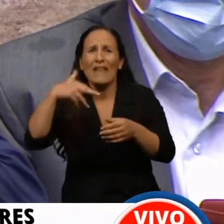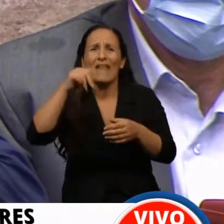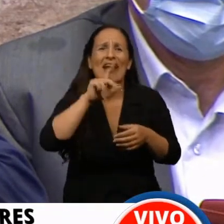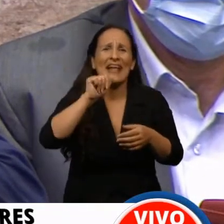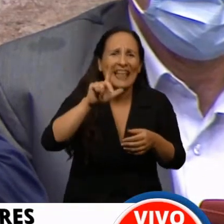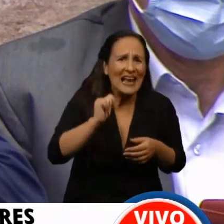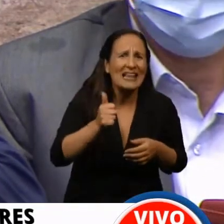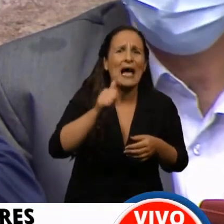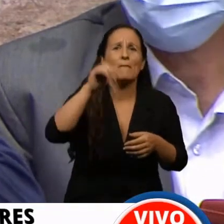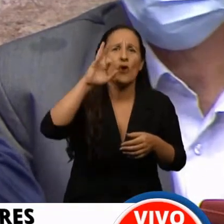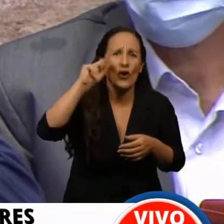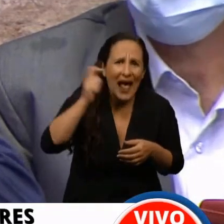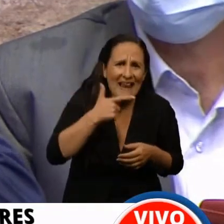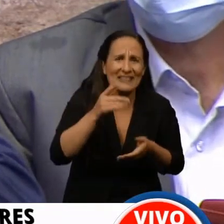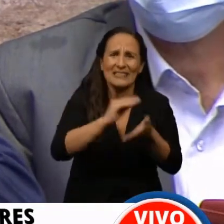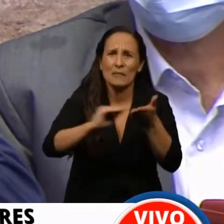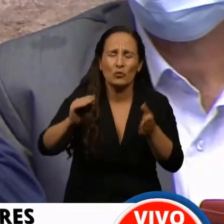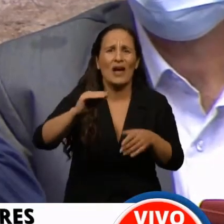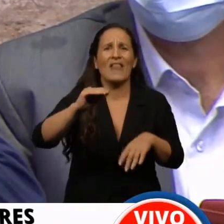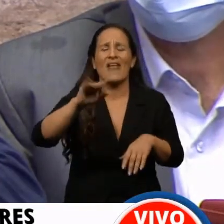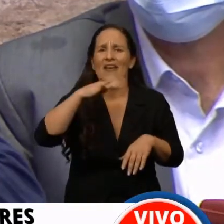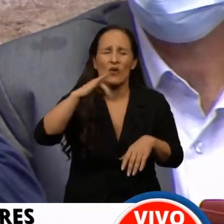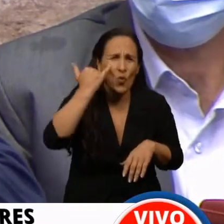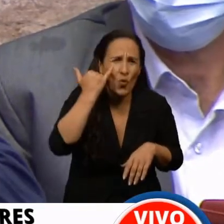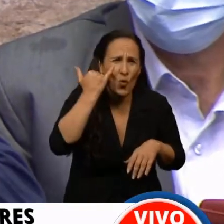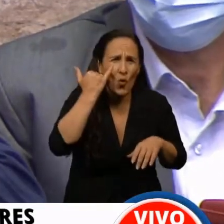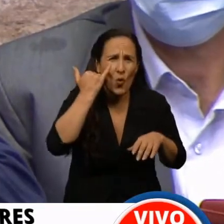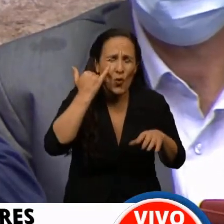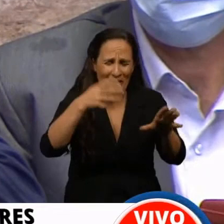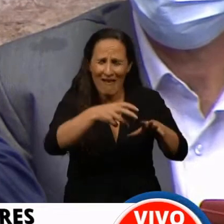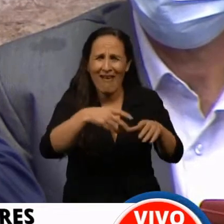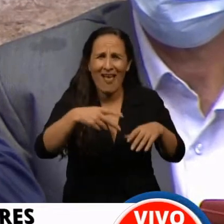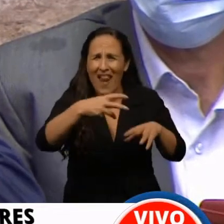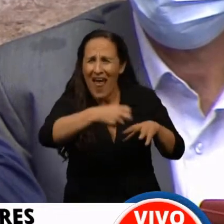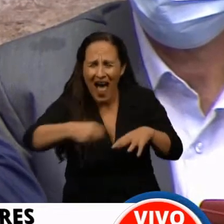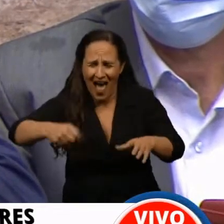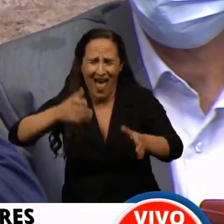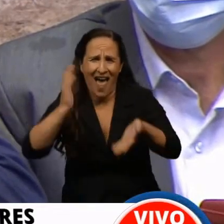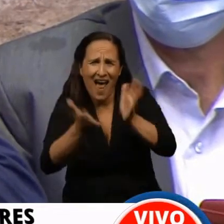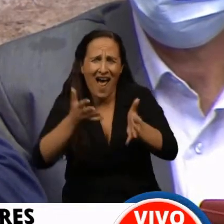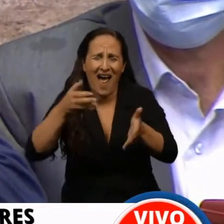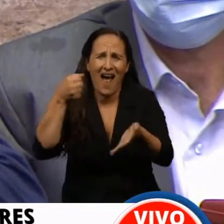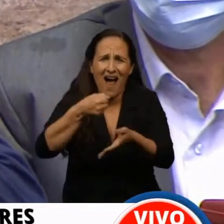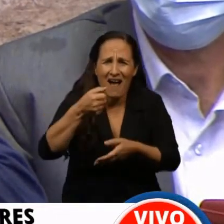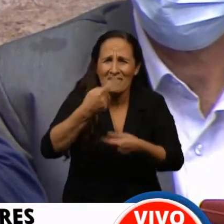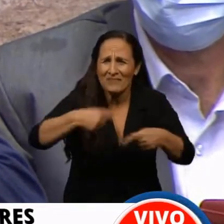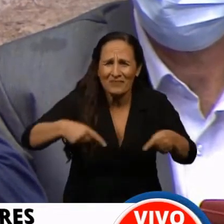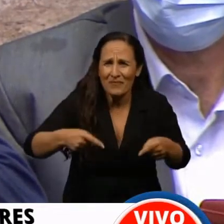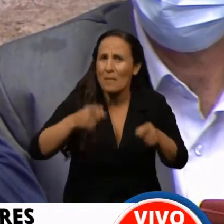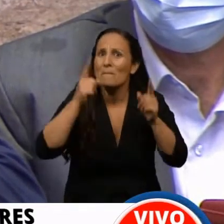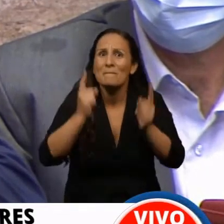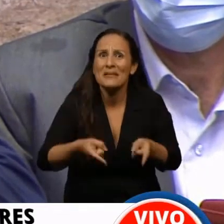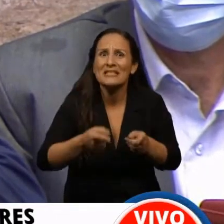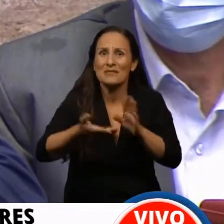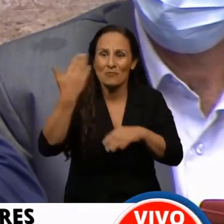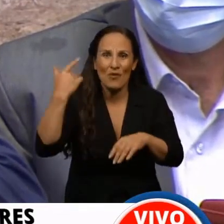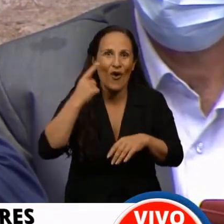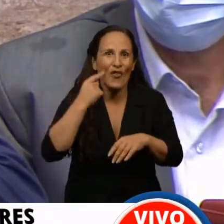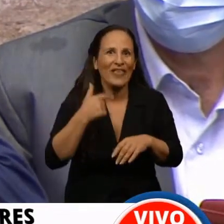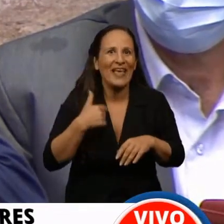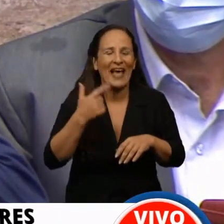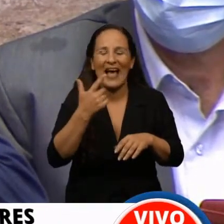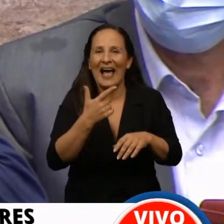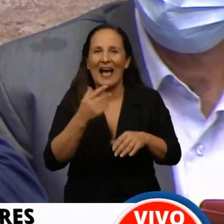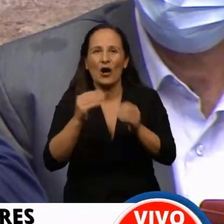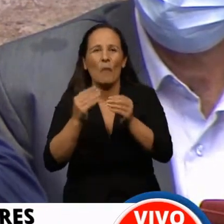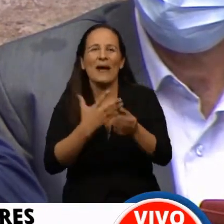Morales, diputada de la provincia de Jujuy, arrastrada por el piso, golpeada. Lo mismo hicieron el día que tenía que asumir nuestro compañero.